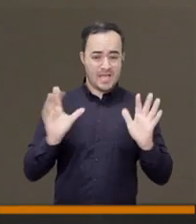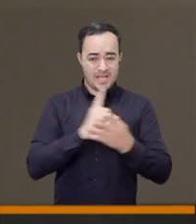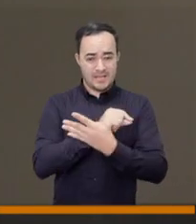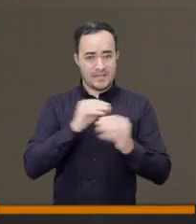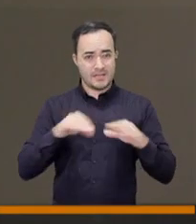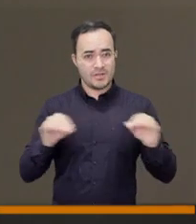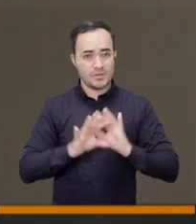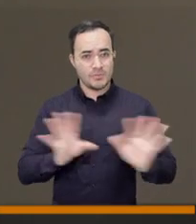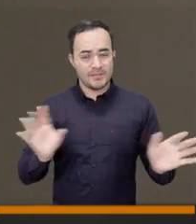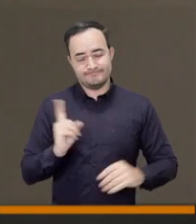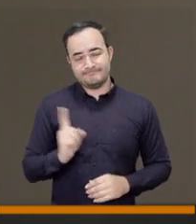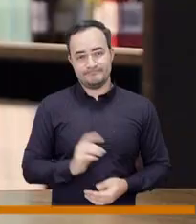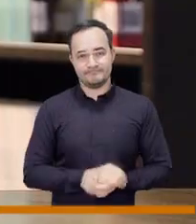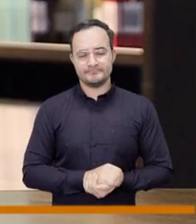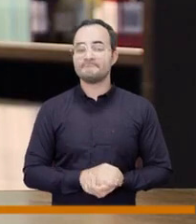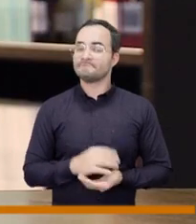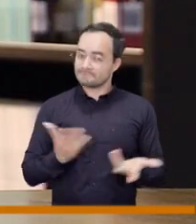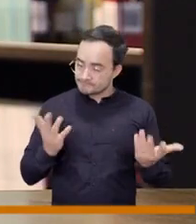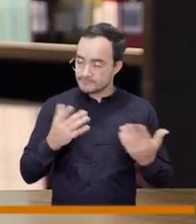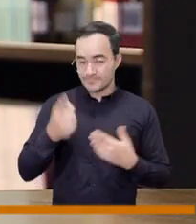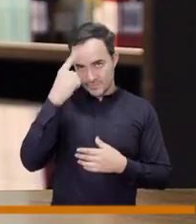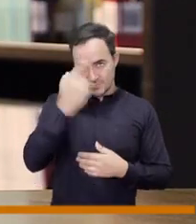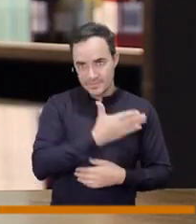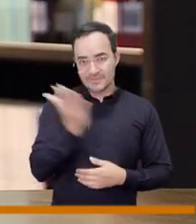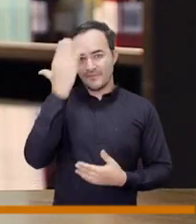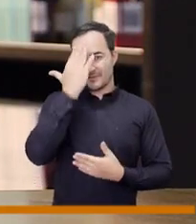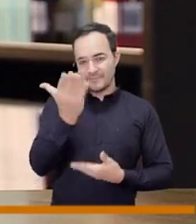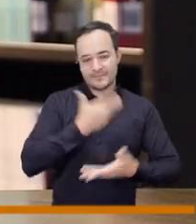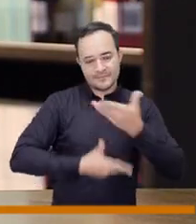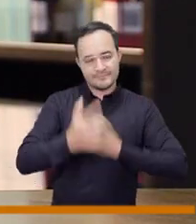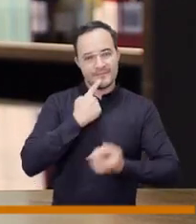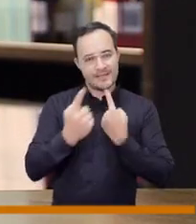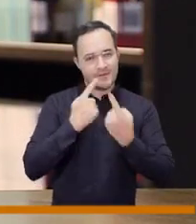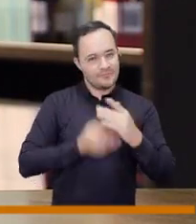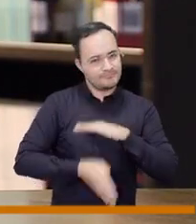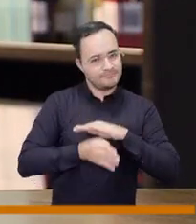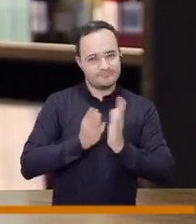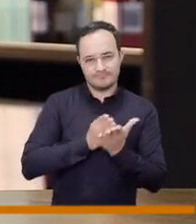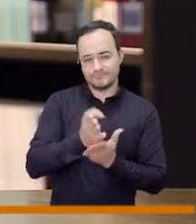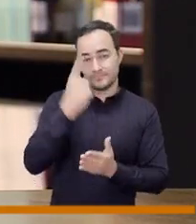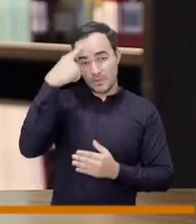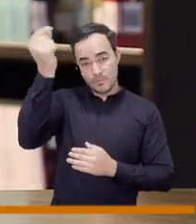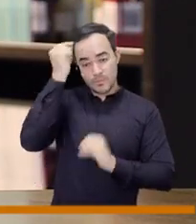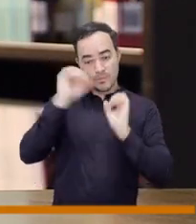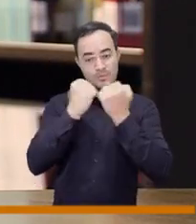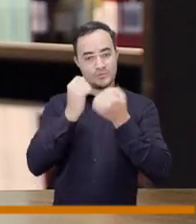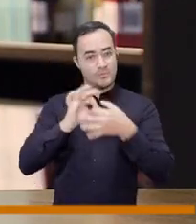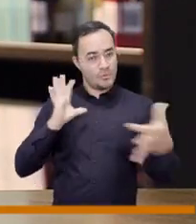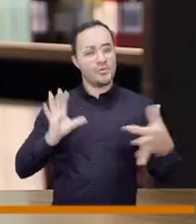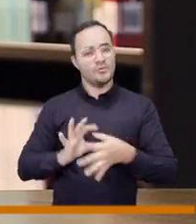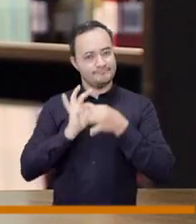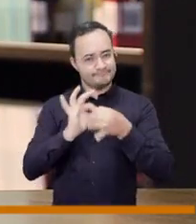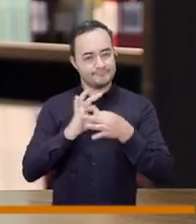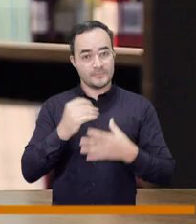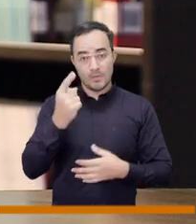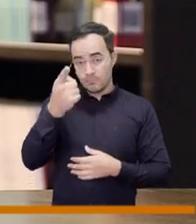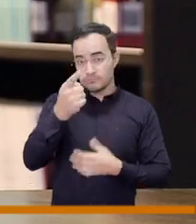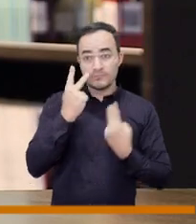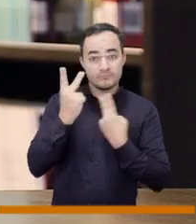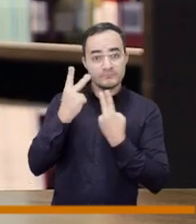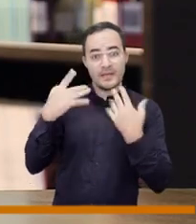entonces que seguimos en este diálogo de frente a la gente con el consejo de la ciudad porque el consejo somos tú y yo